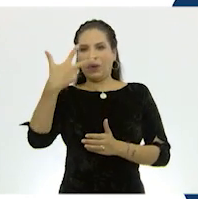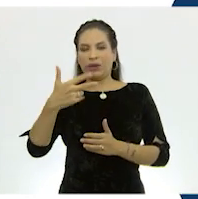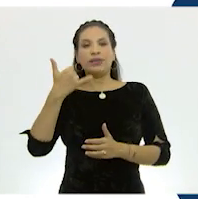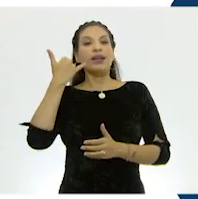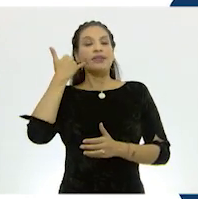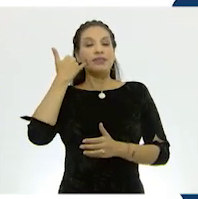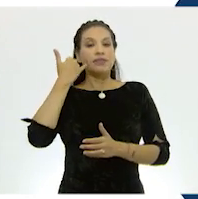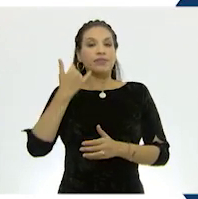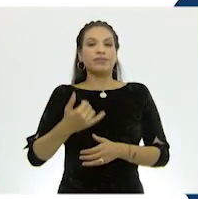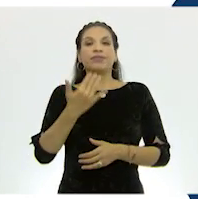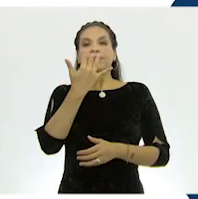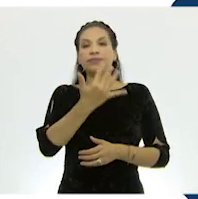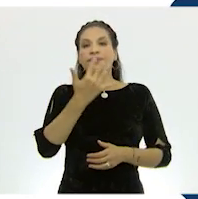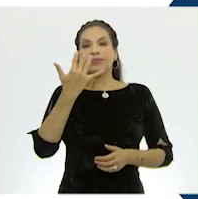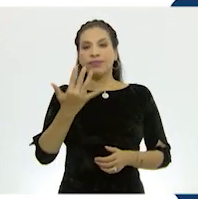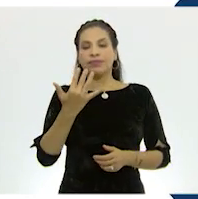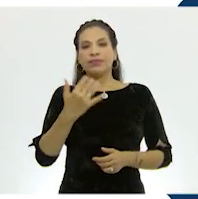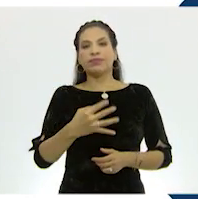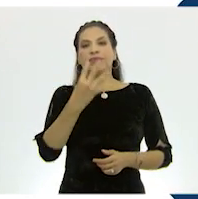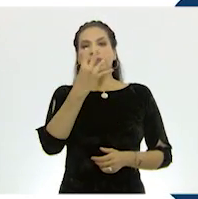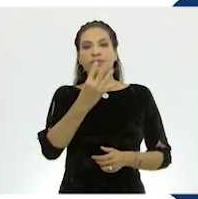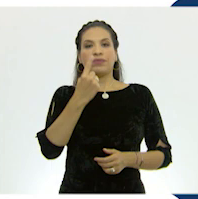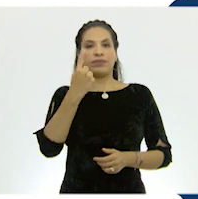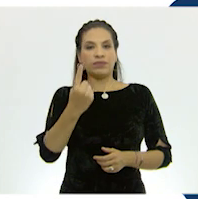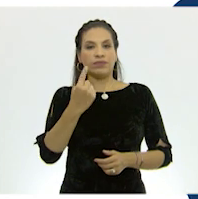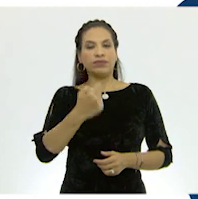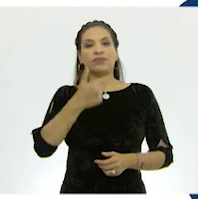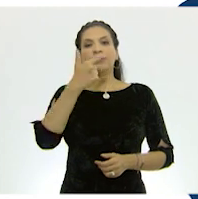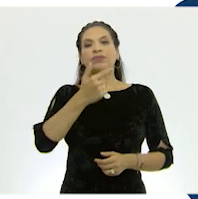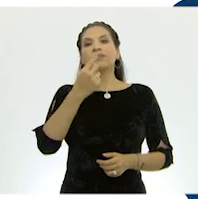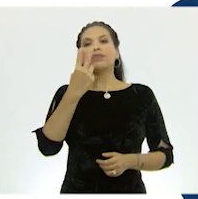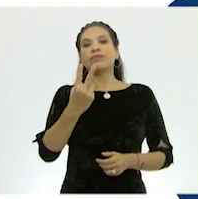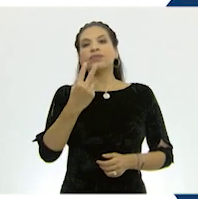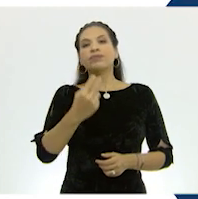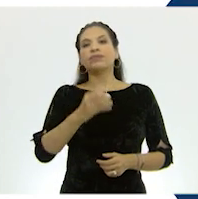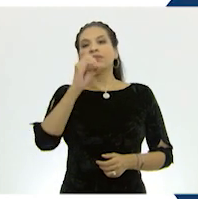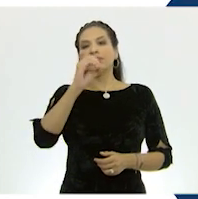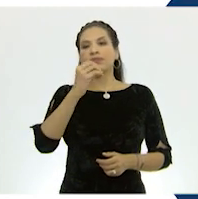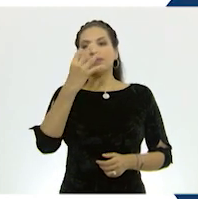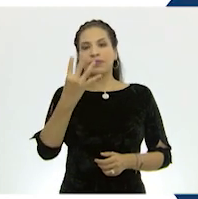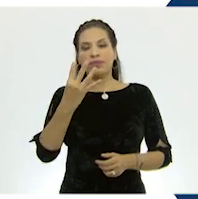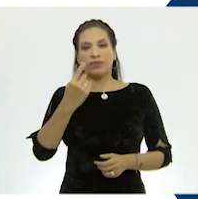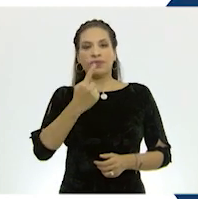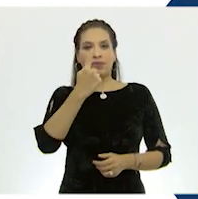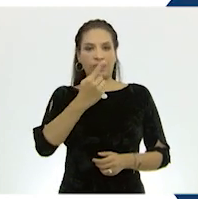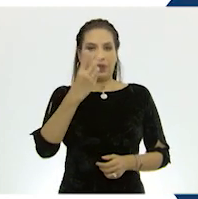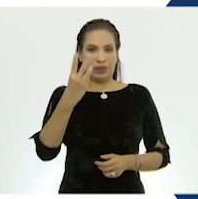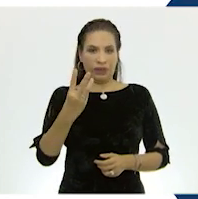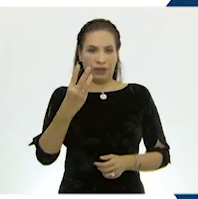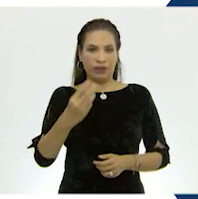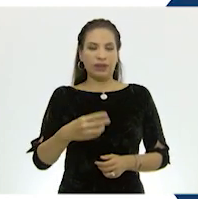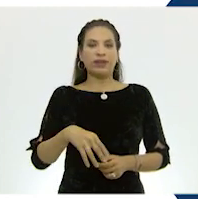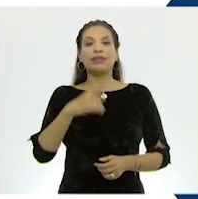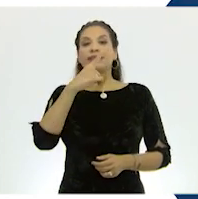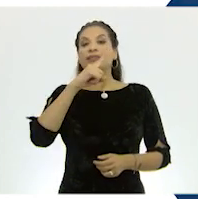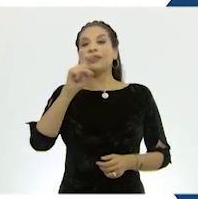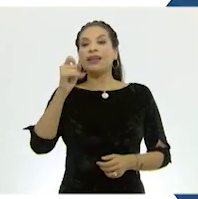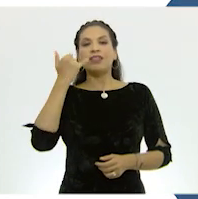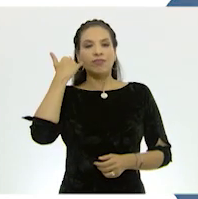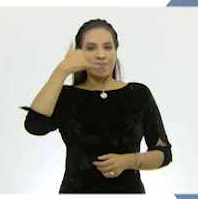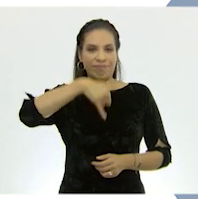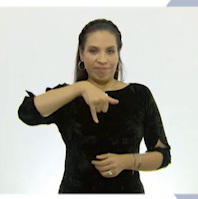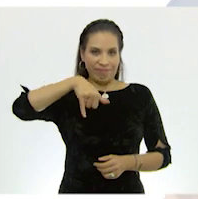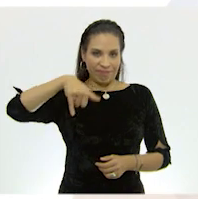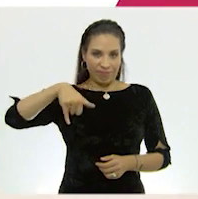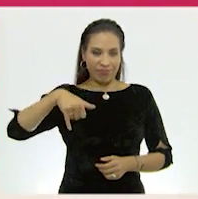teléfono 555-4172-0413 100 líneas